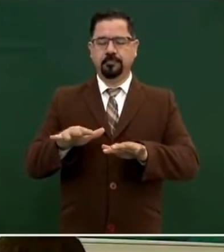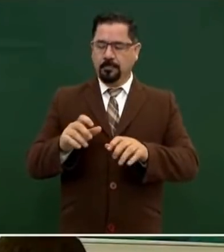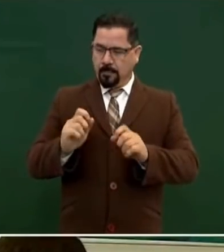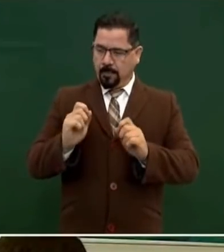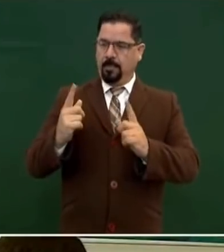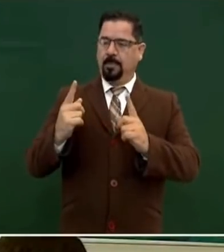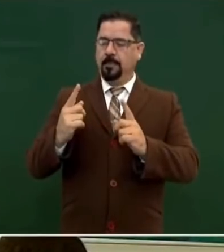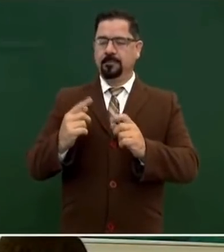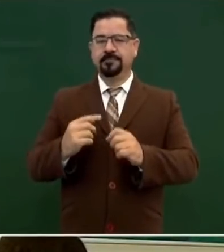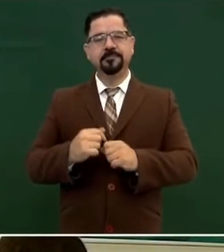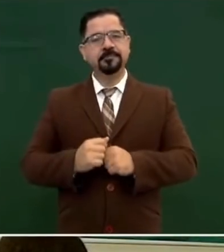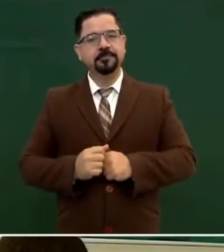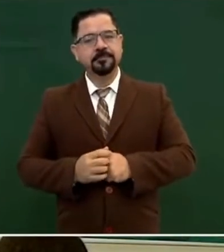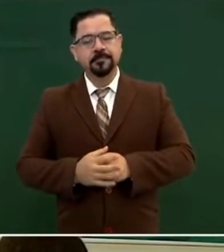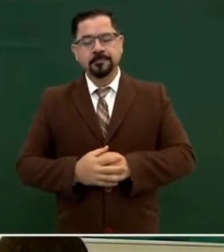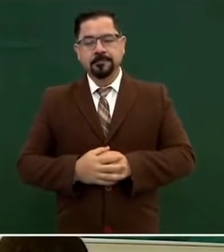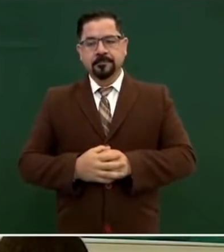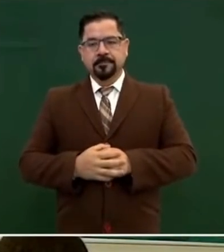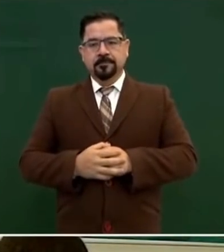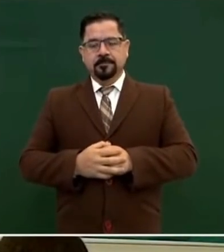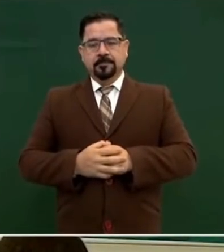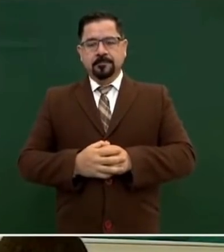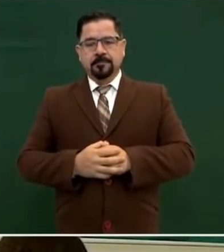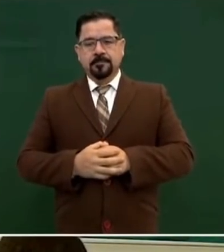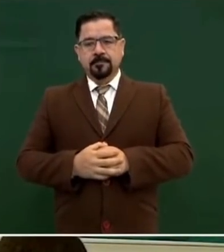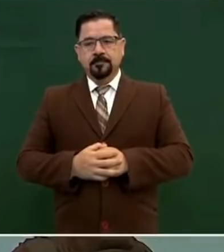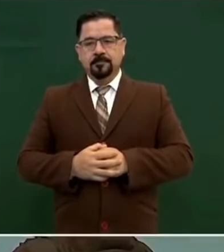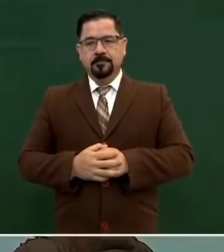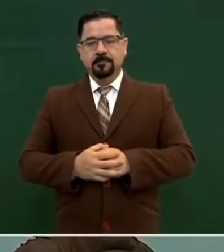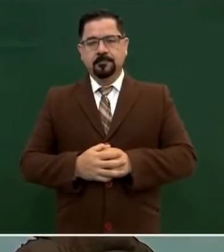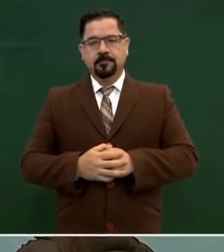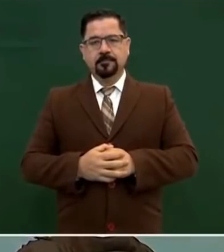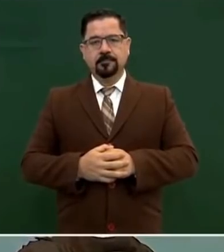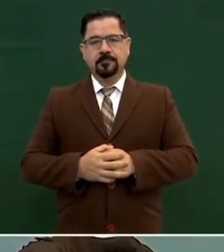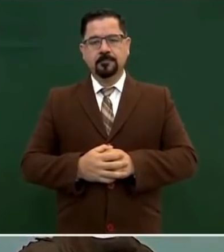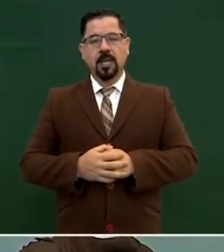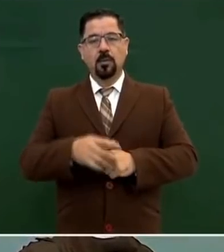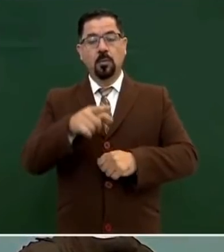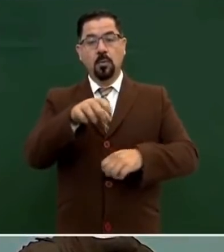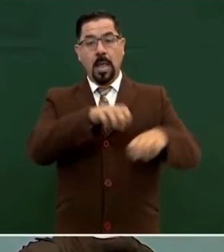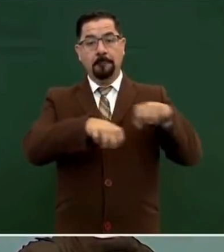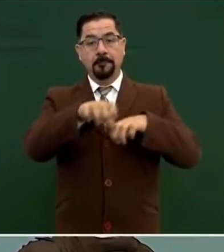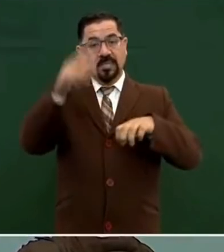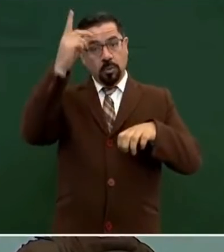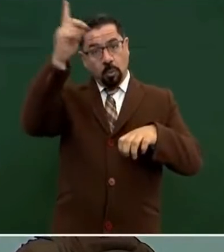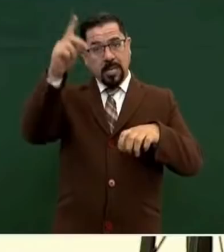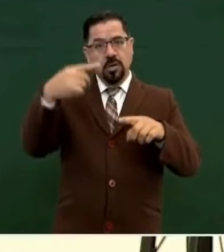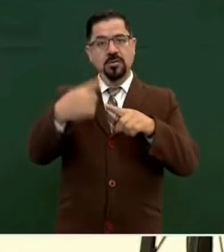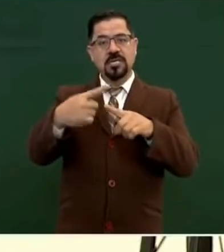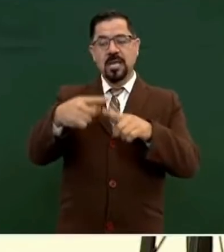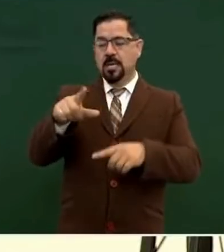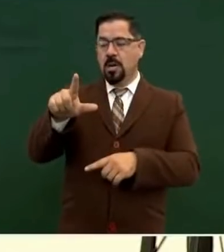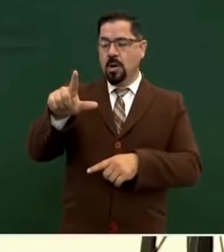la empresa que tiene Loretta se llama La